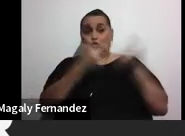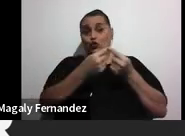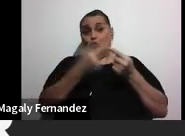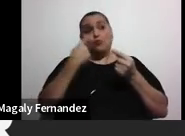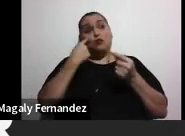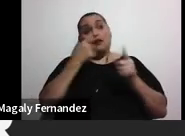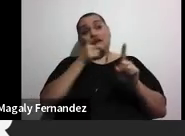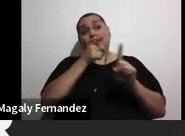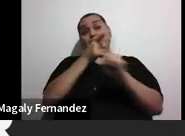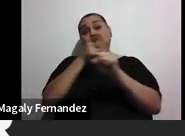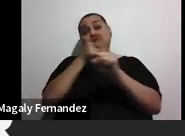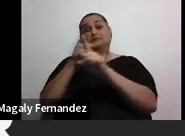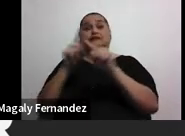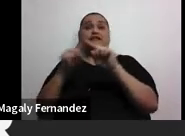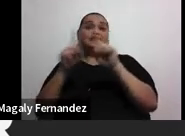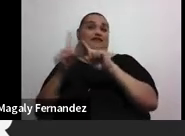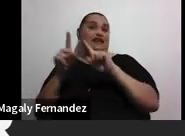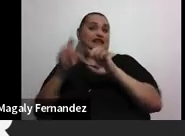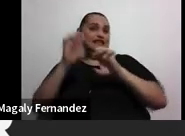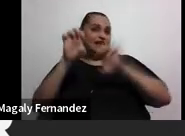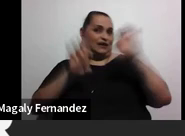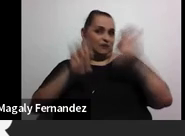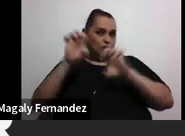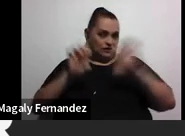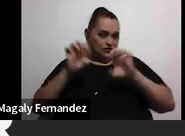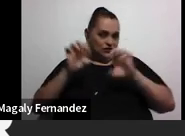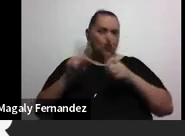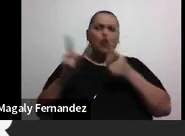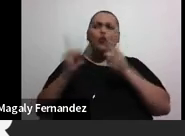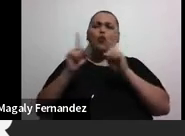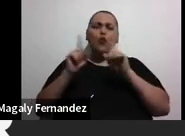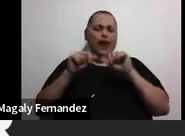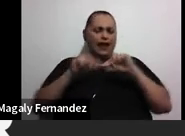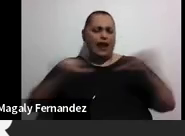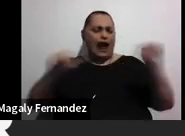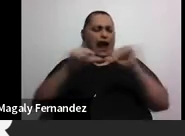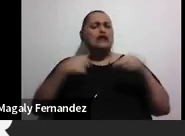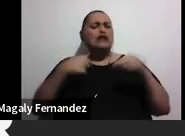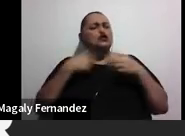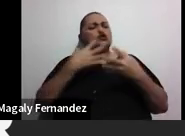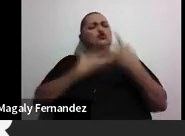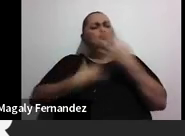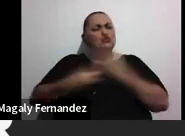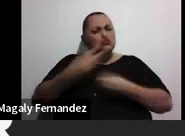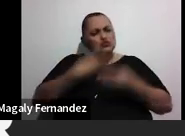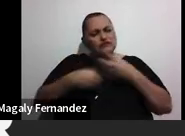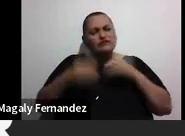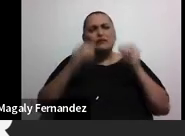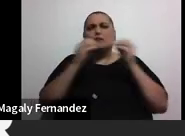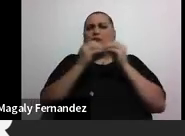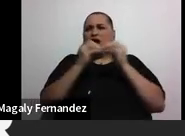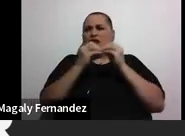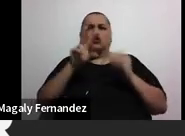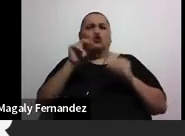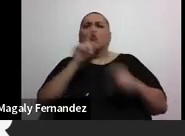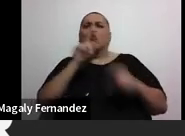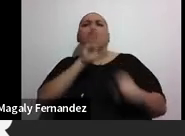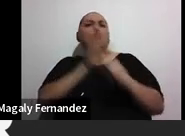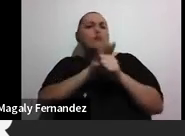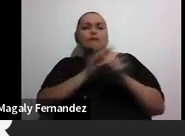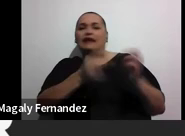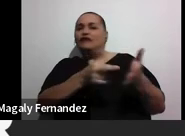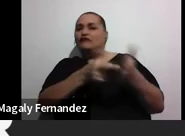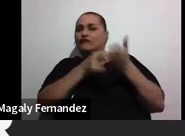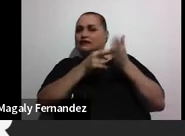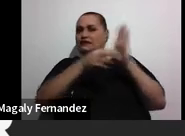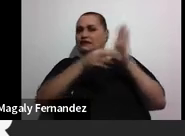quien me evalúa. ¿Cuál de estas en la que estoy sufriendo más? ¿En la que no estoy cumpliendo con estos requerimientos? Este